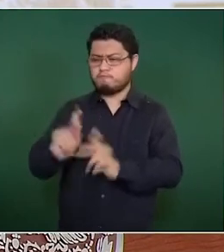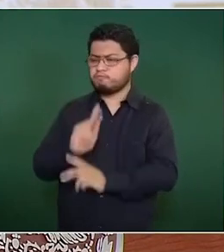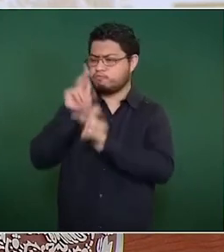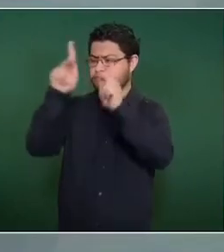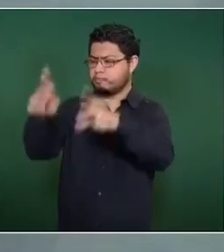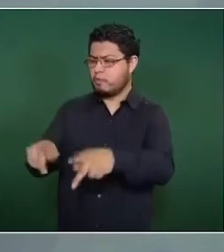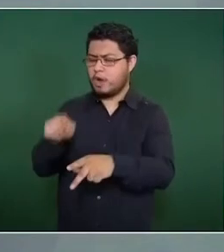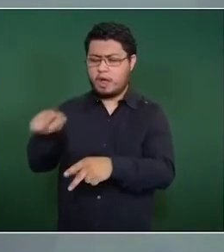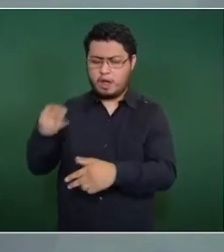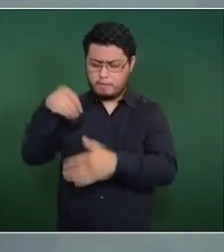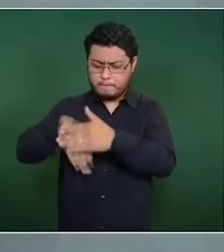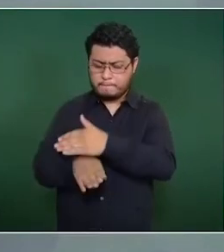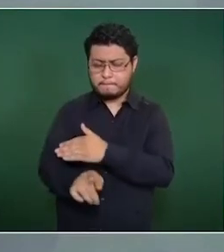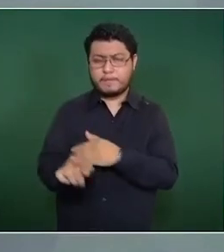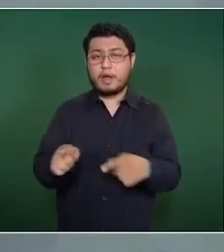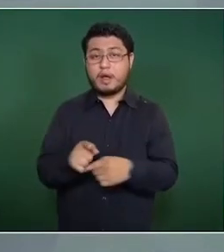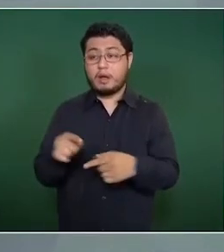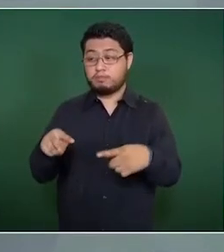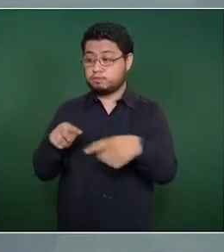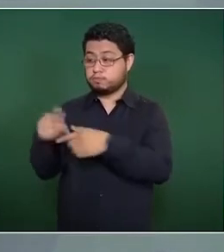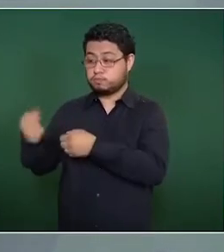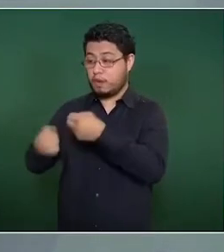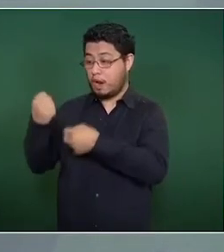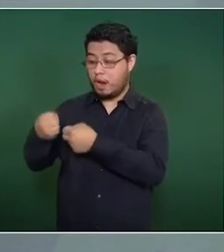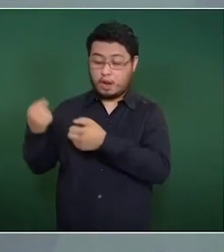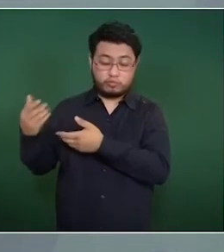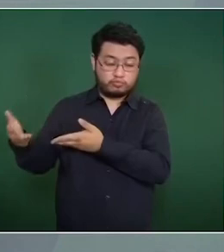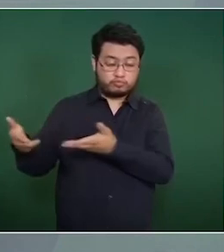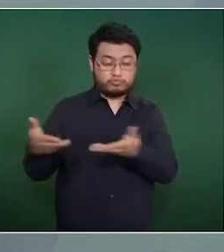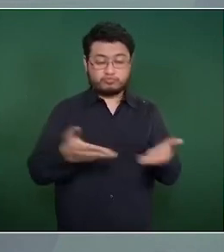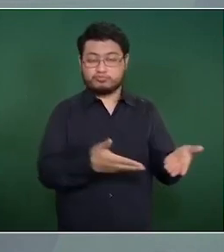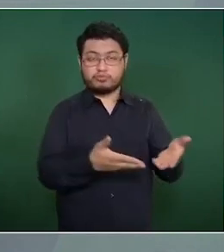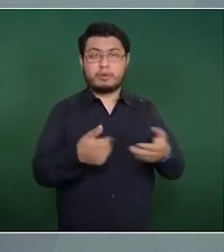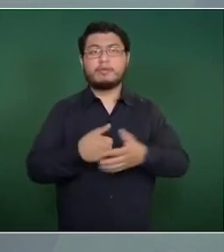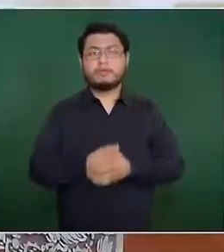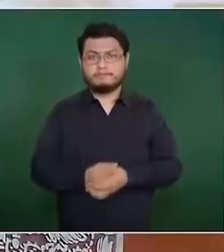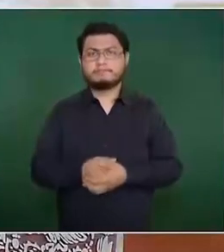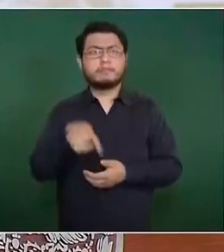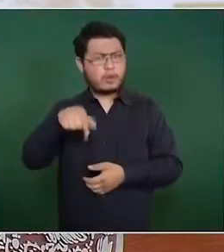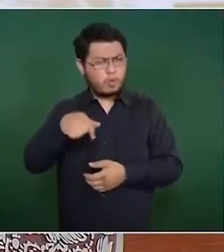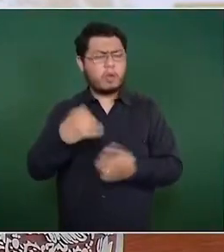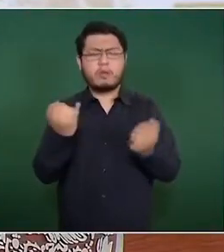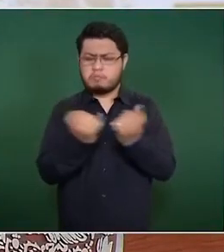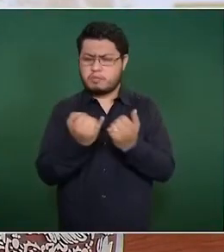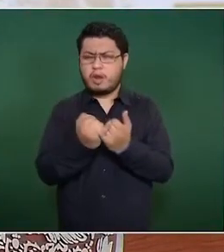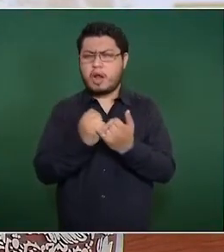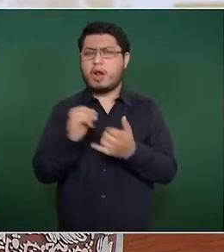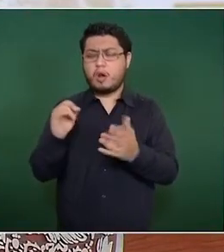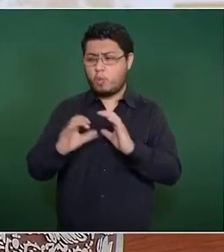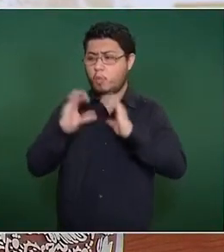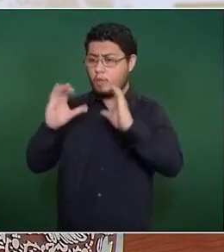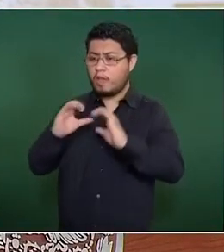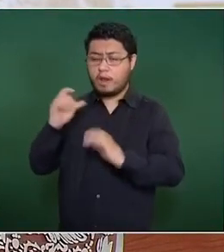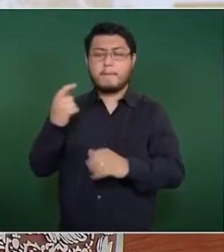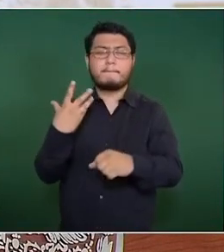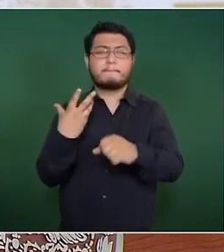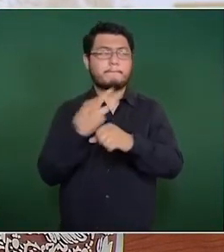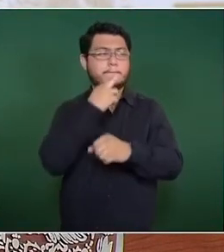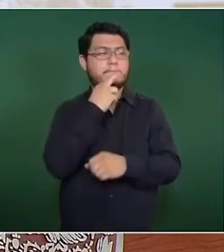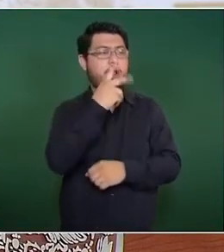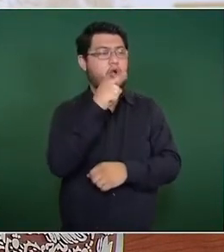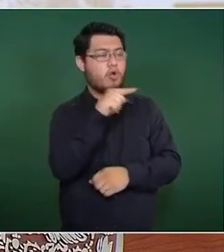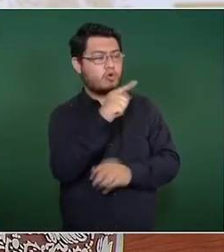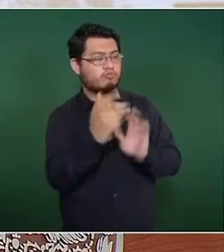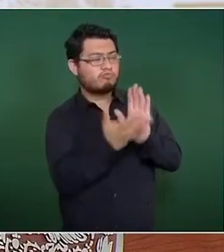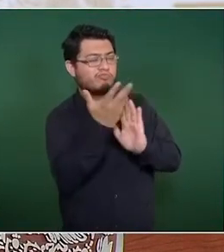faunas, pasos vehiculares. También se mejoran en Yucatán cuatro zonas arqueológicas, habrá dos